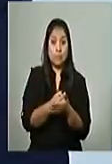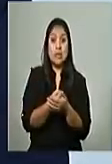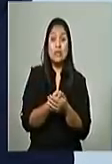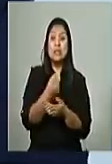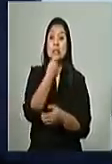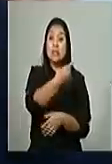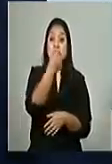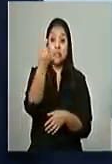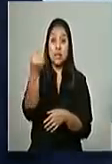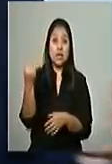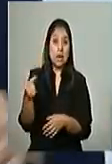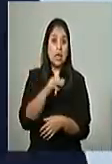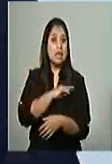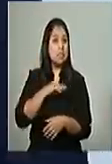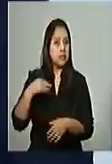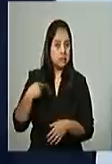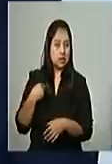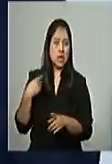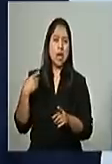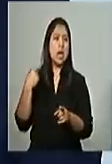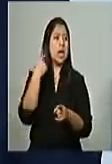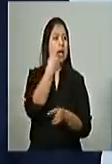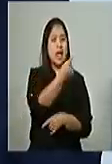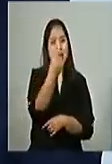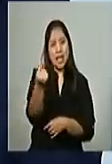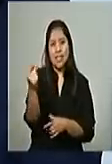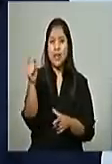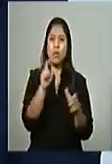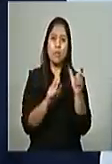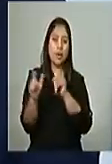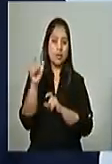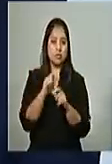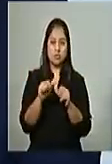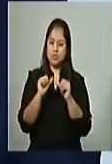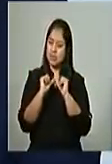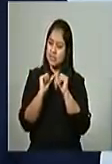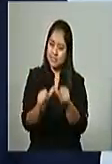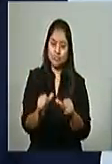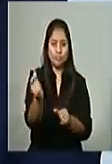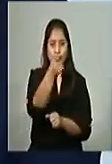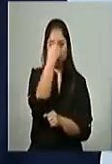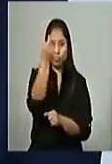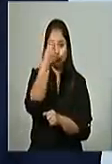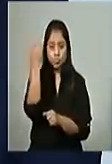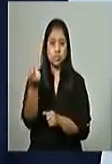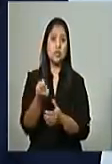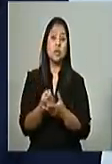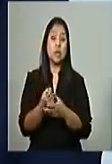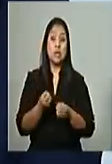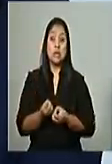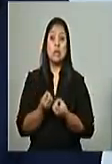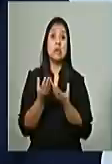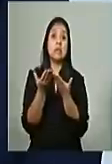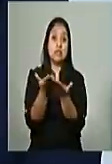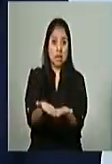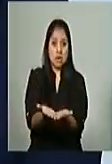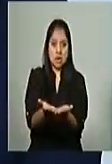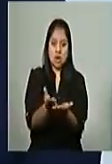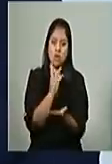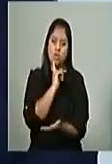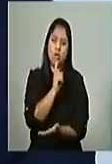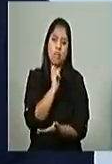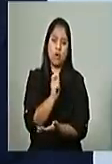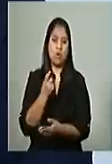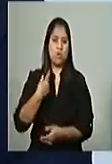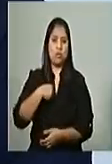ministerio hasta cada comercio. Seguir trabajando y aportando lo máximo de cada